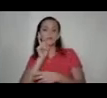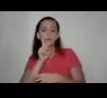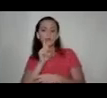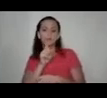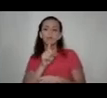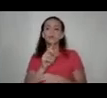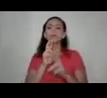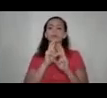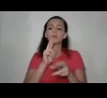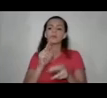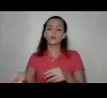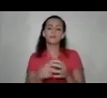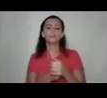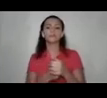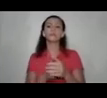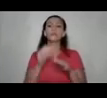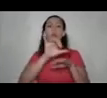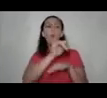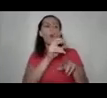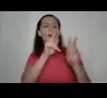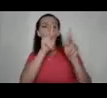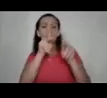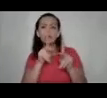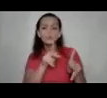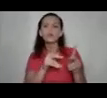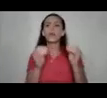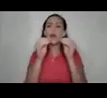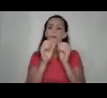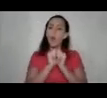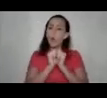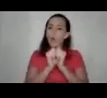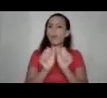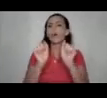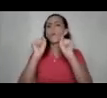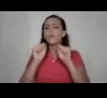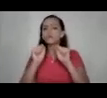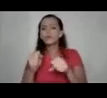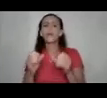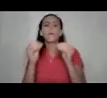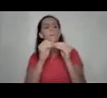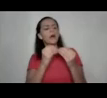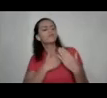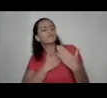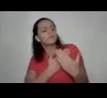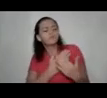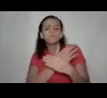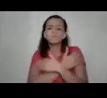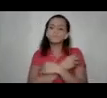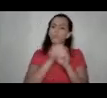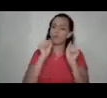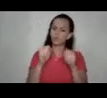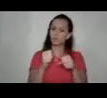mi respuesta hacia la otra persona sea lo más acompañadora posible que sea lo más cálida posible y que pueda